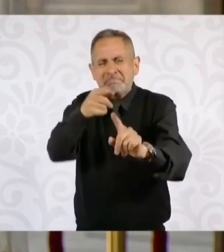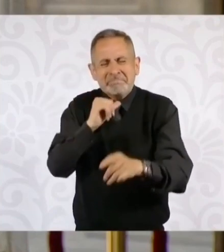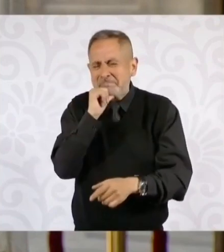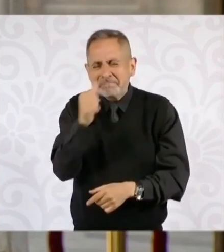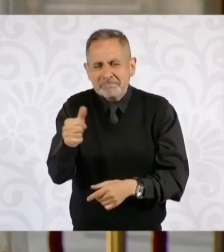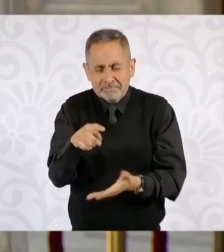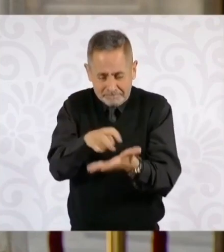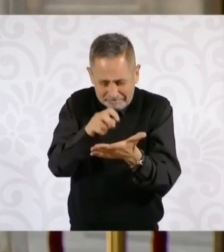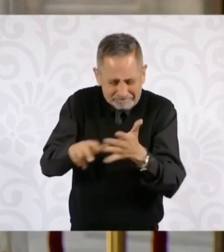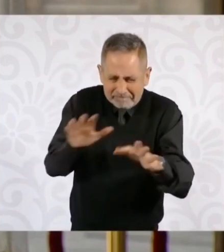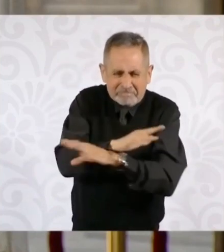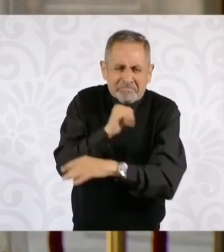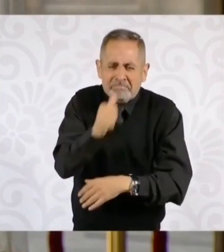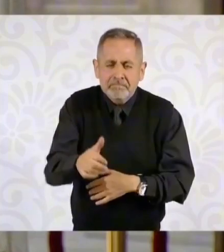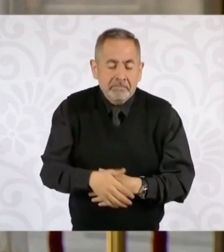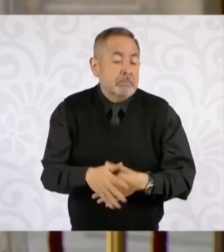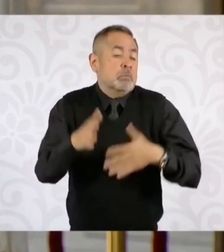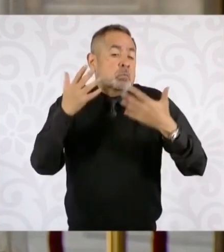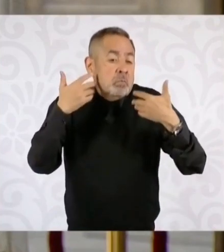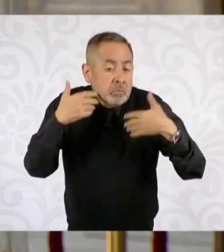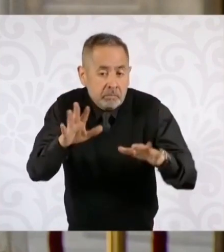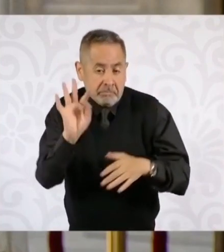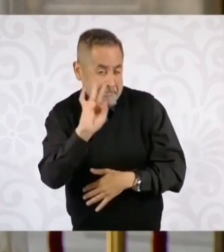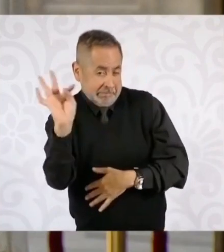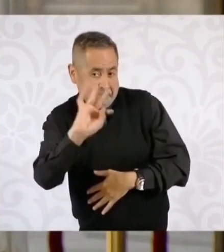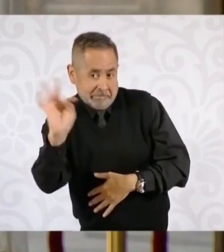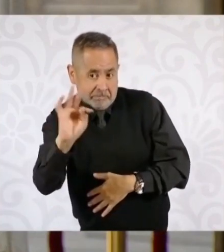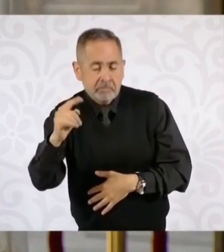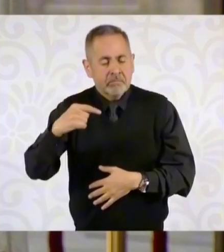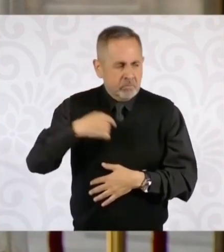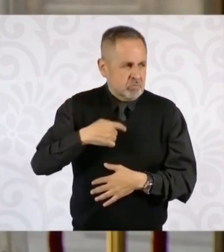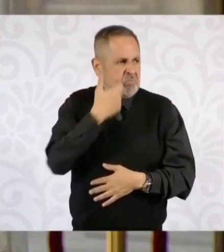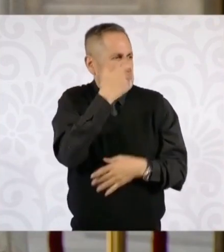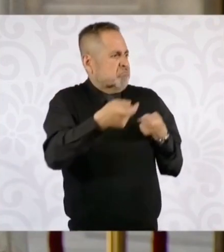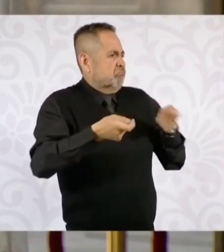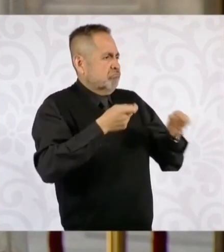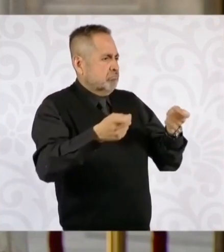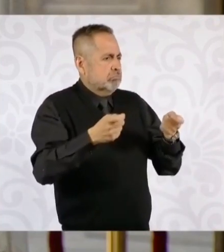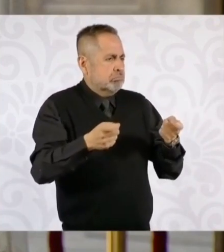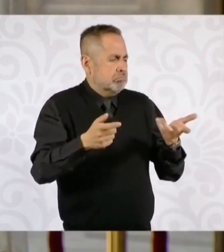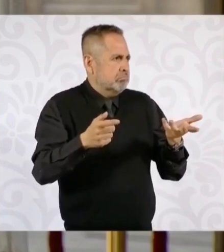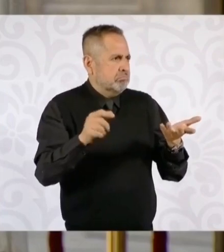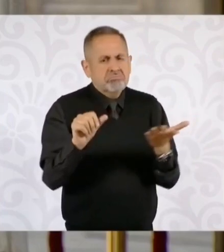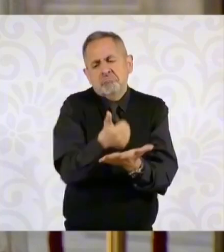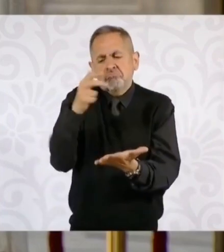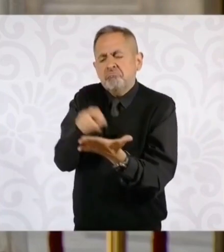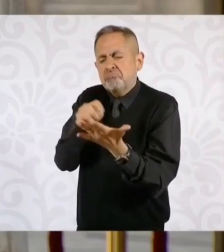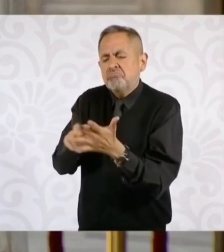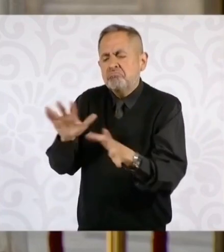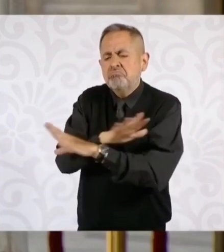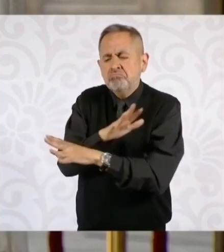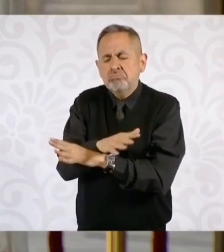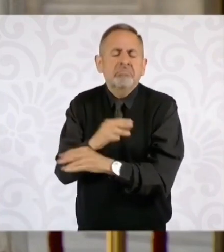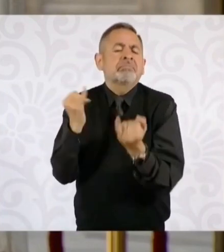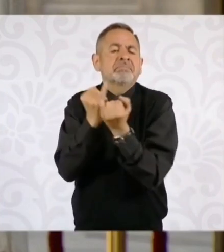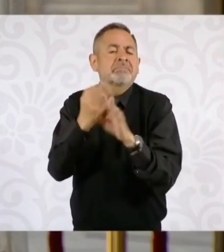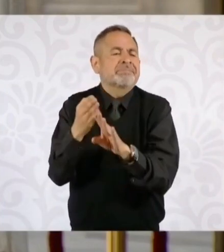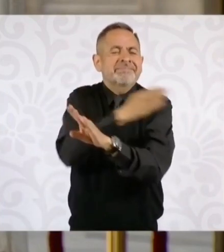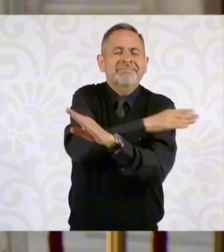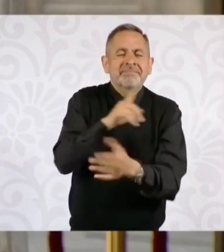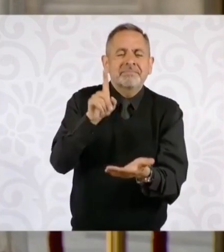Si ese hubiera sido el objetivo, hubiéramos hecho otra reforma, una reforma como la del 94, por ejemplo,